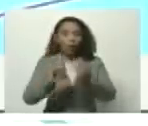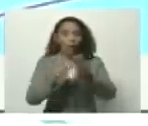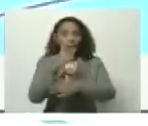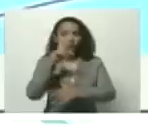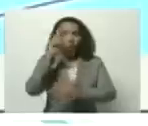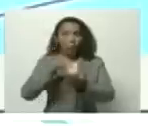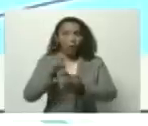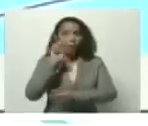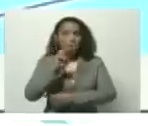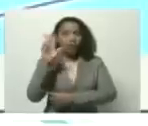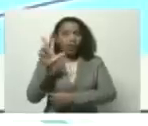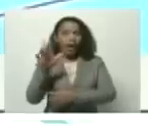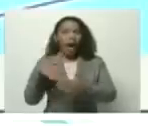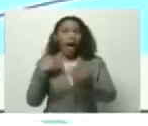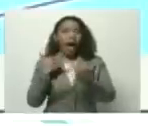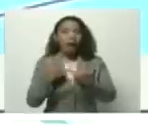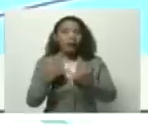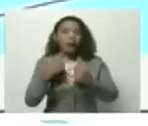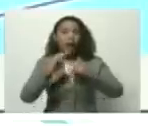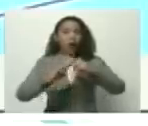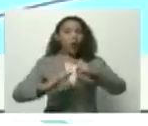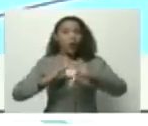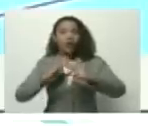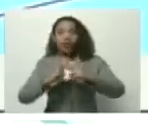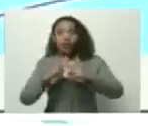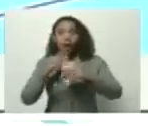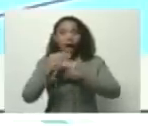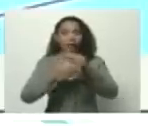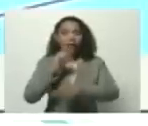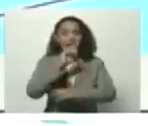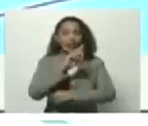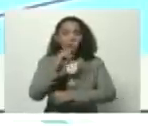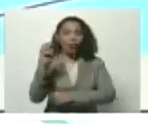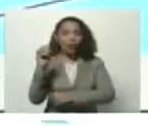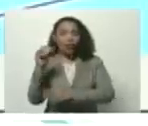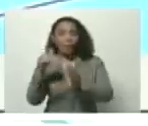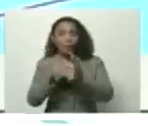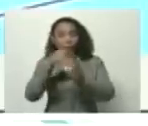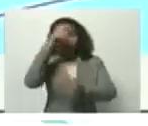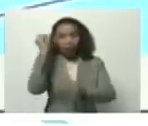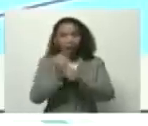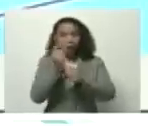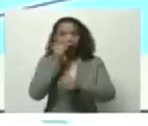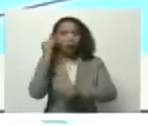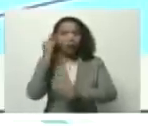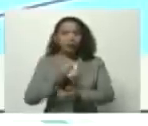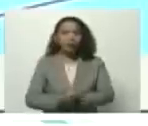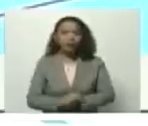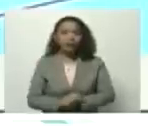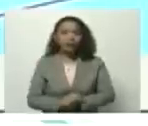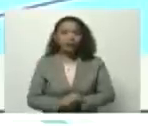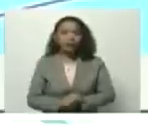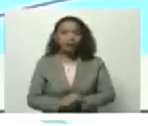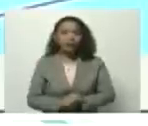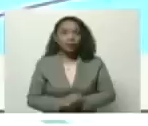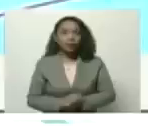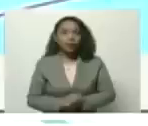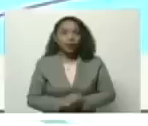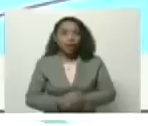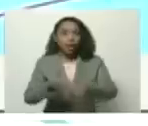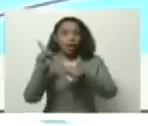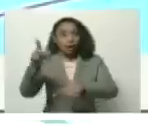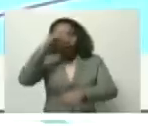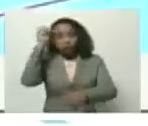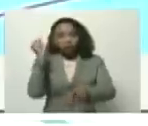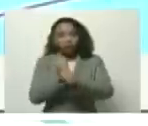ahora el universo que abarca es de 120 mil trabajadores y trabajadoras. Estos trabajadores